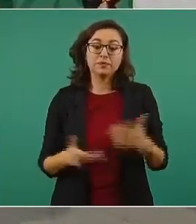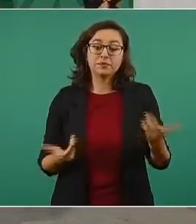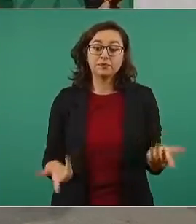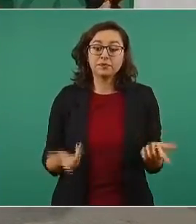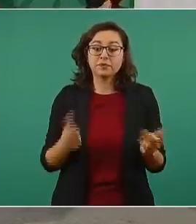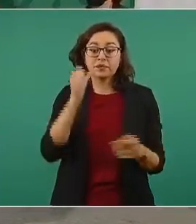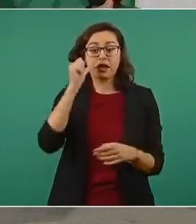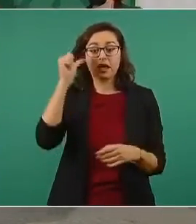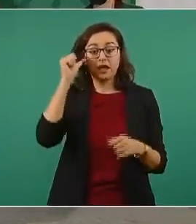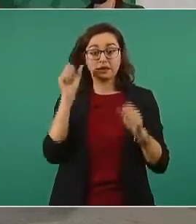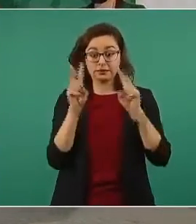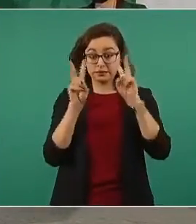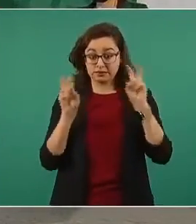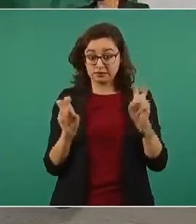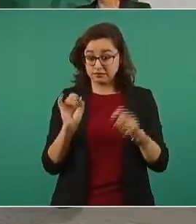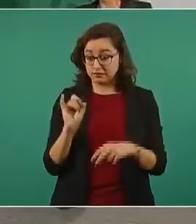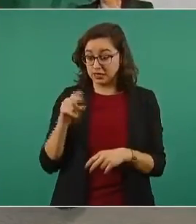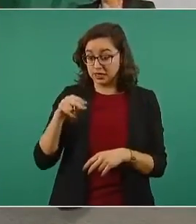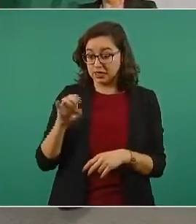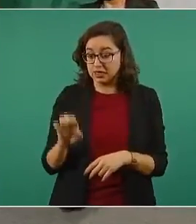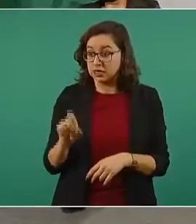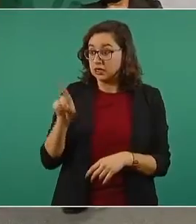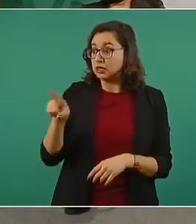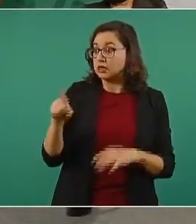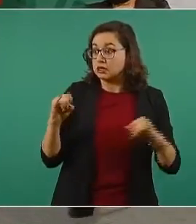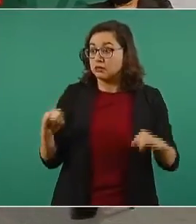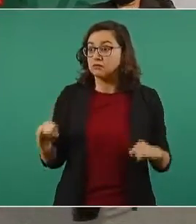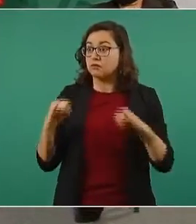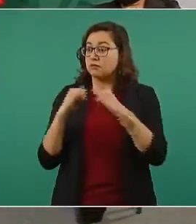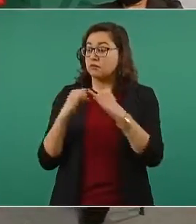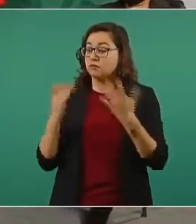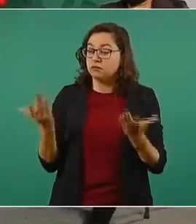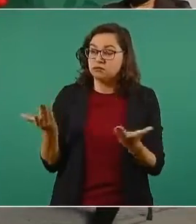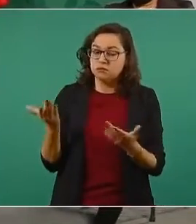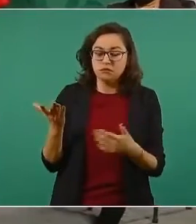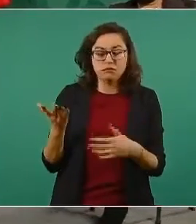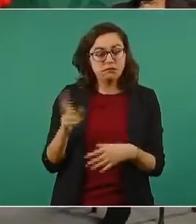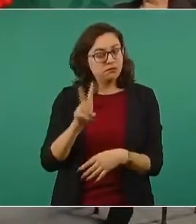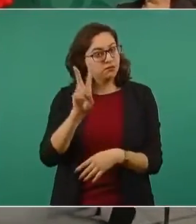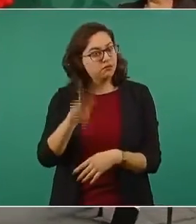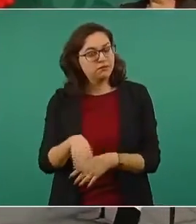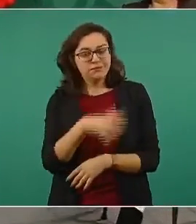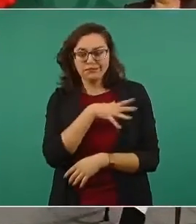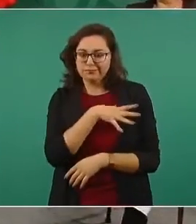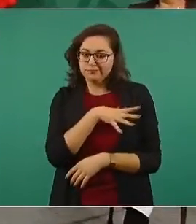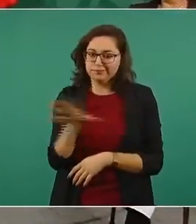que aunque parezca increíble,